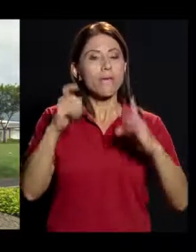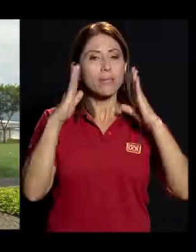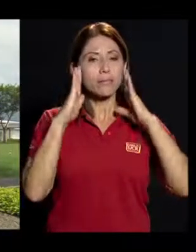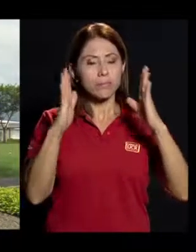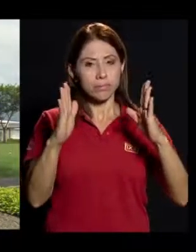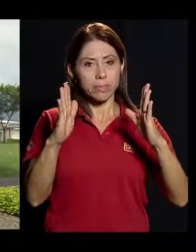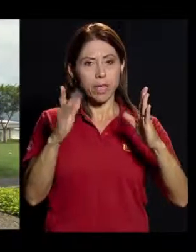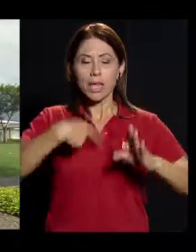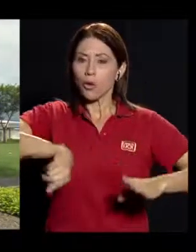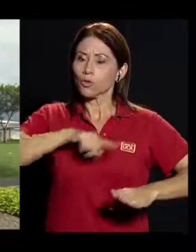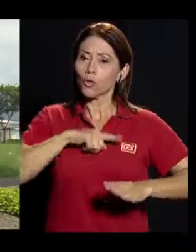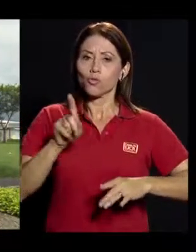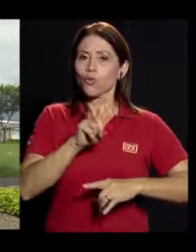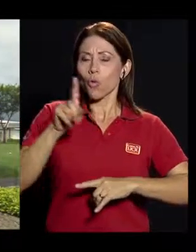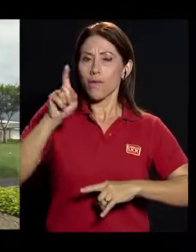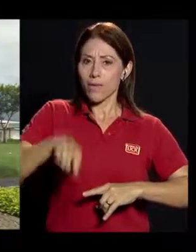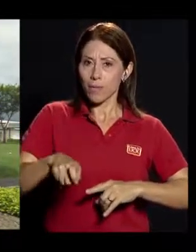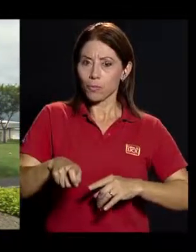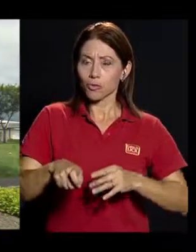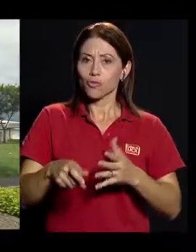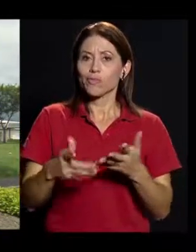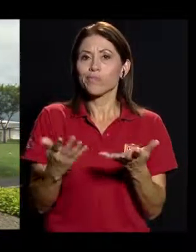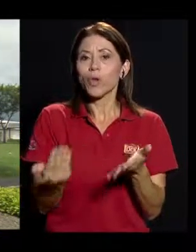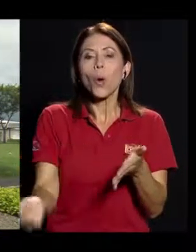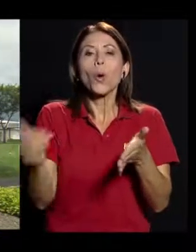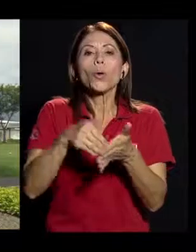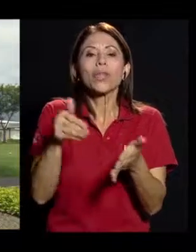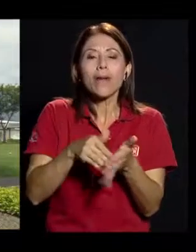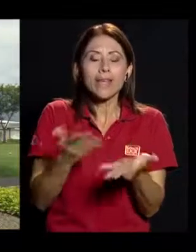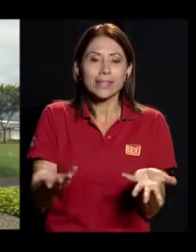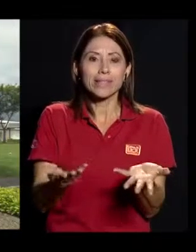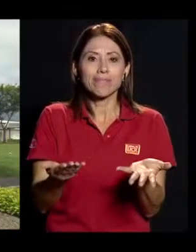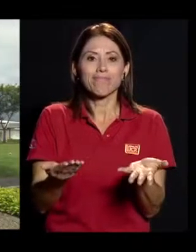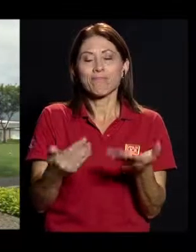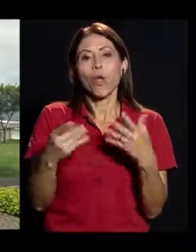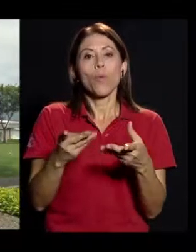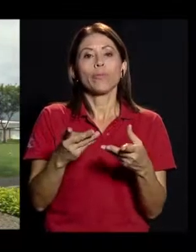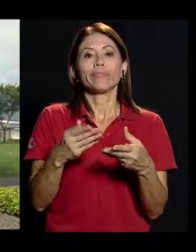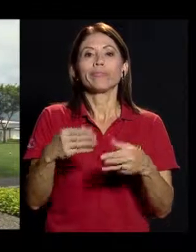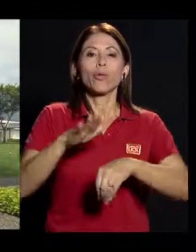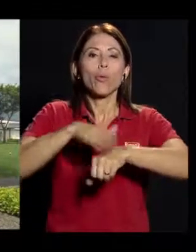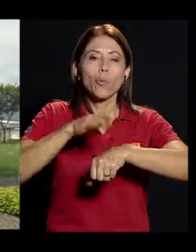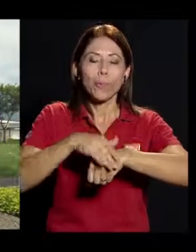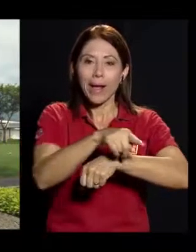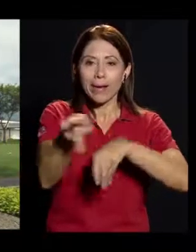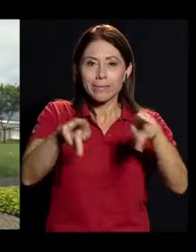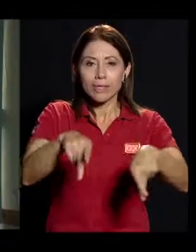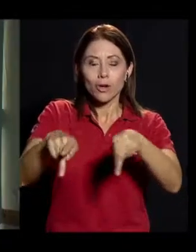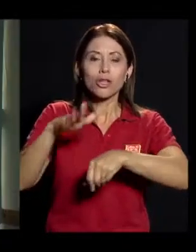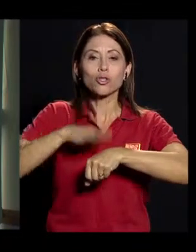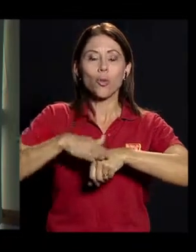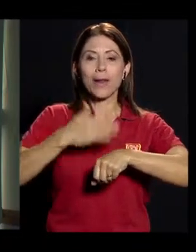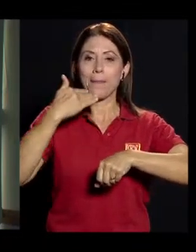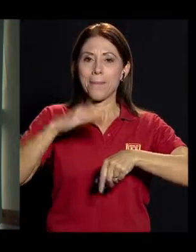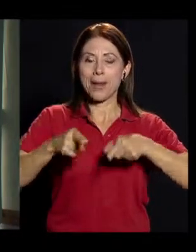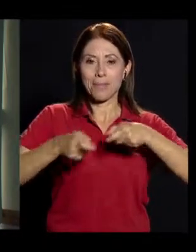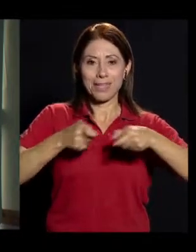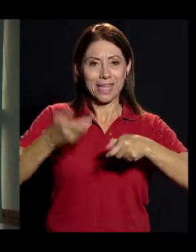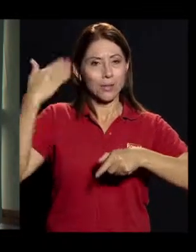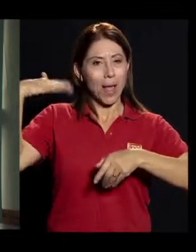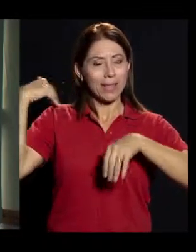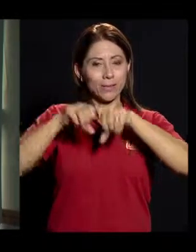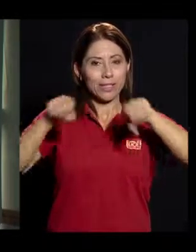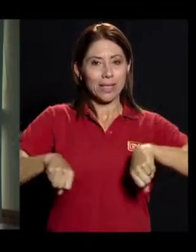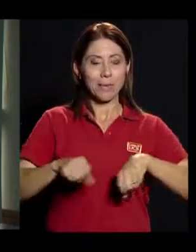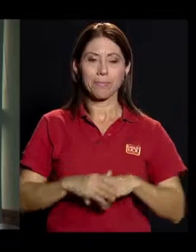en consideración que no debemos cargar de nuevo a la población la mala administración que haya tenido un régimen. Pero en algún momento